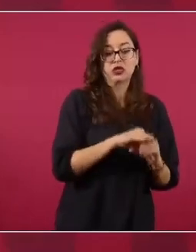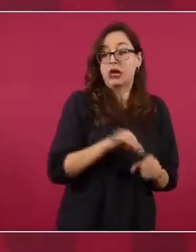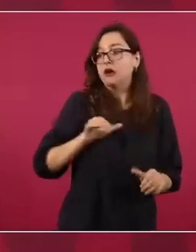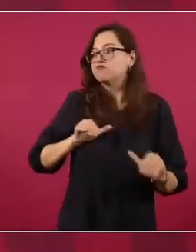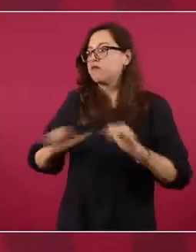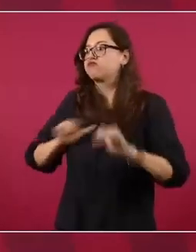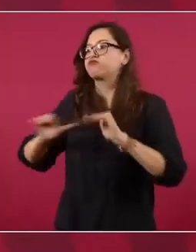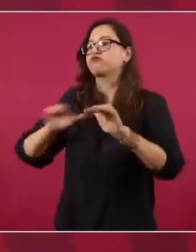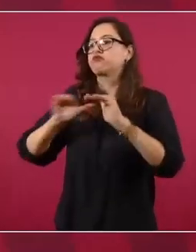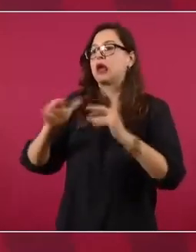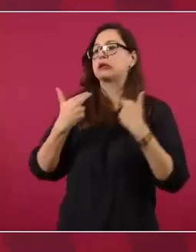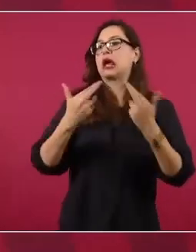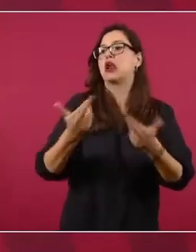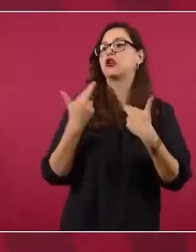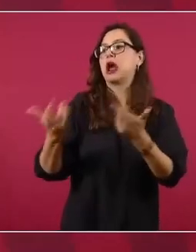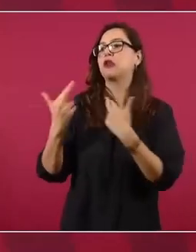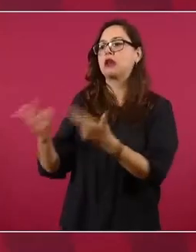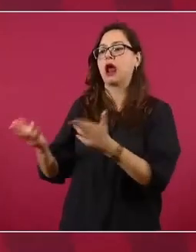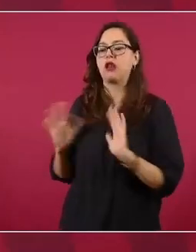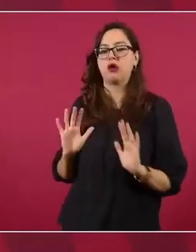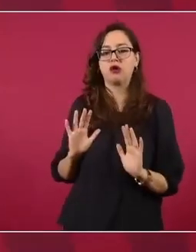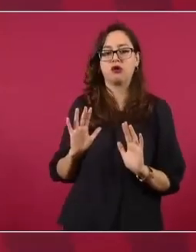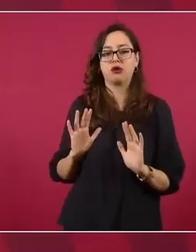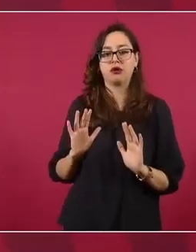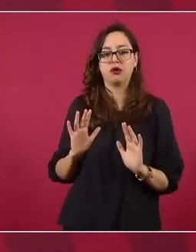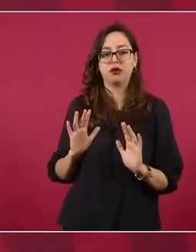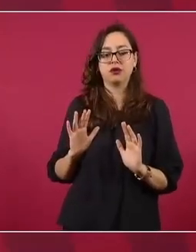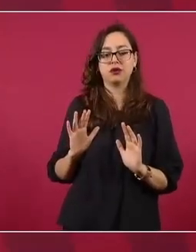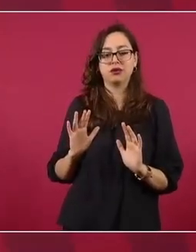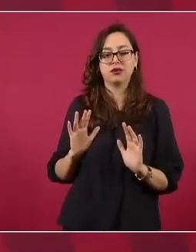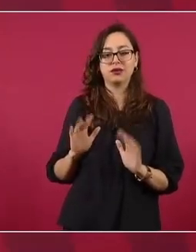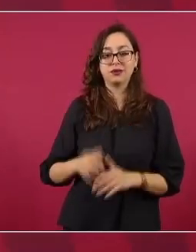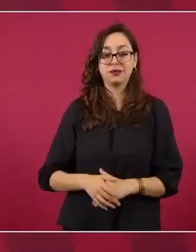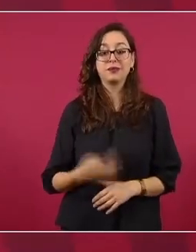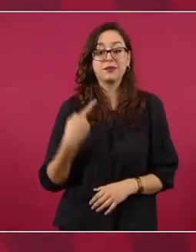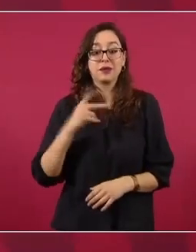se están pensando que el pueblo es tonto,